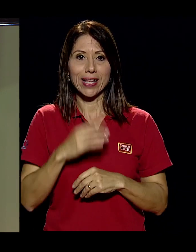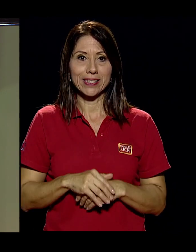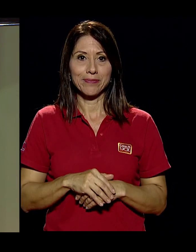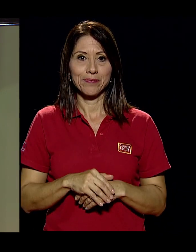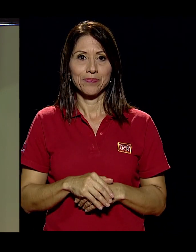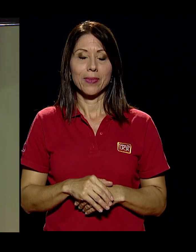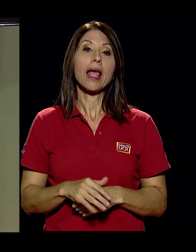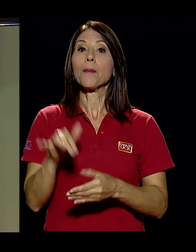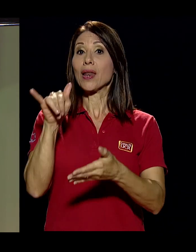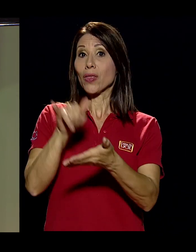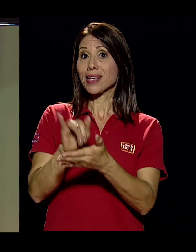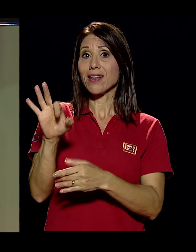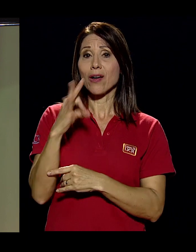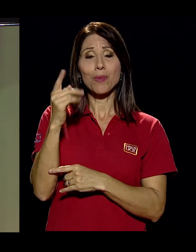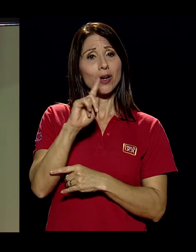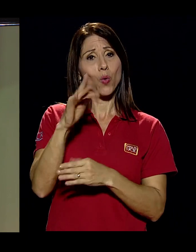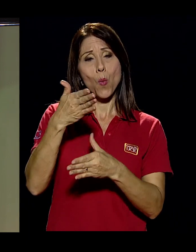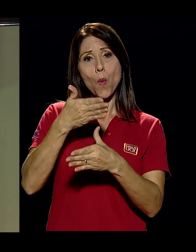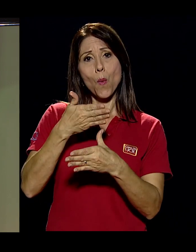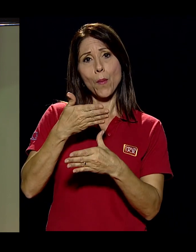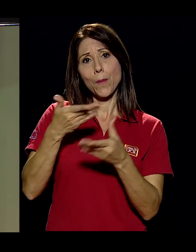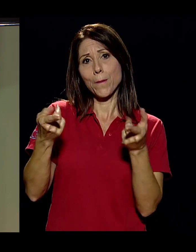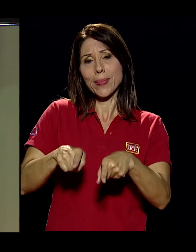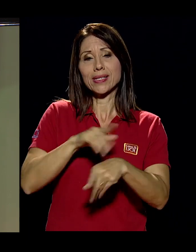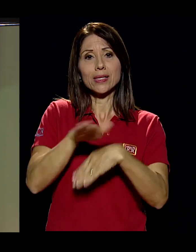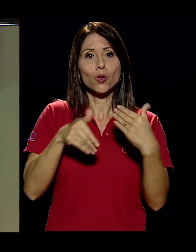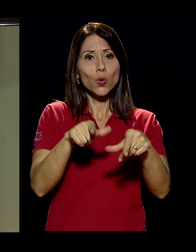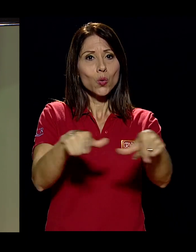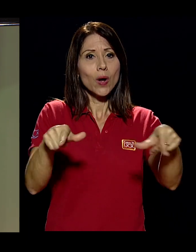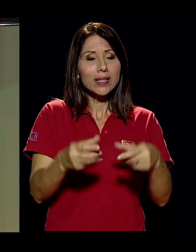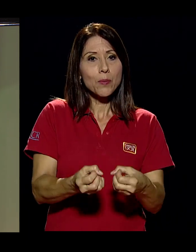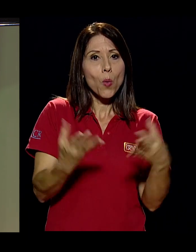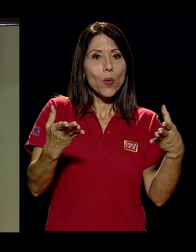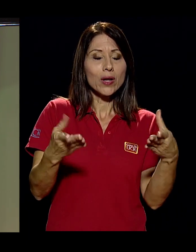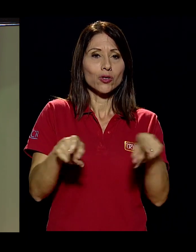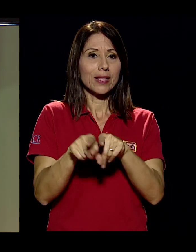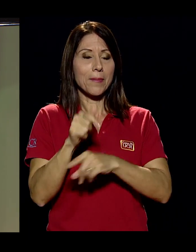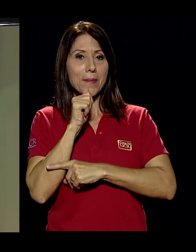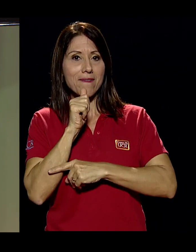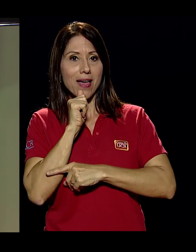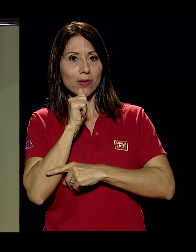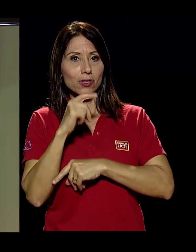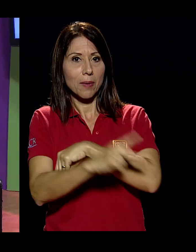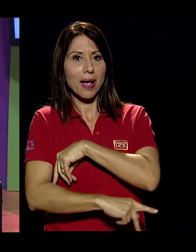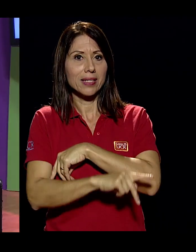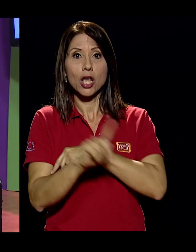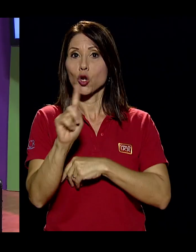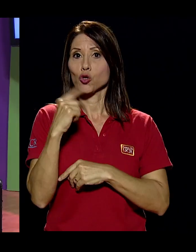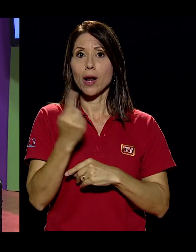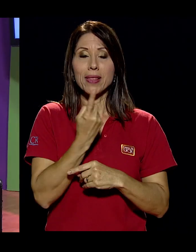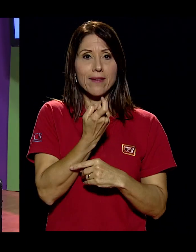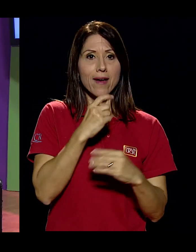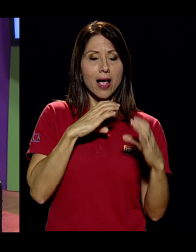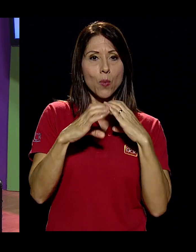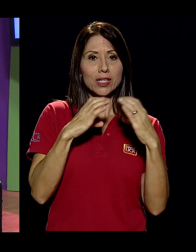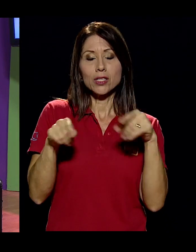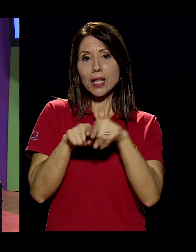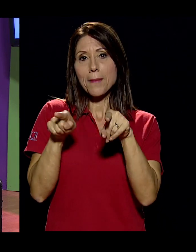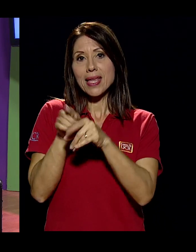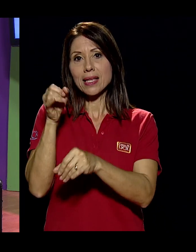Y no es así de esta manera en todos los espacios públicos y privados del país, no solo de comunicación, sino